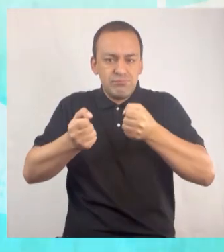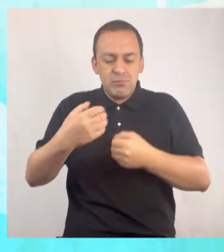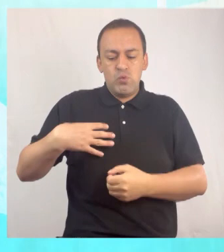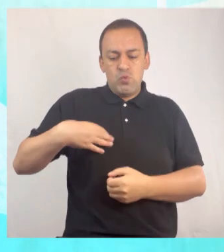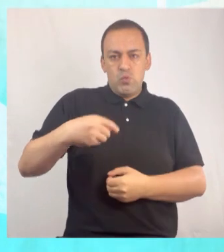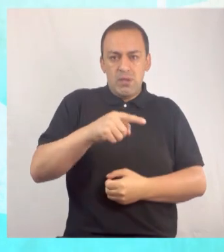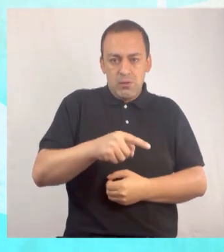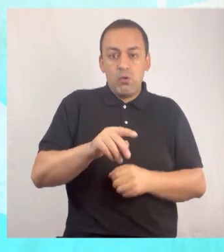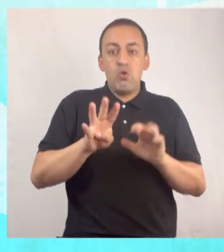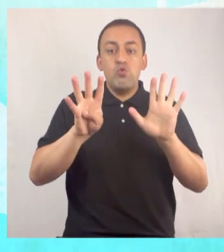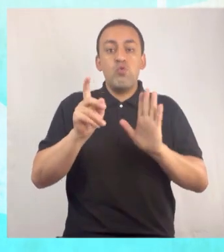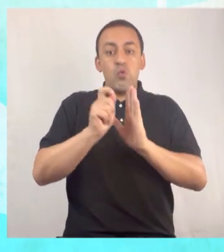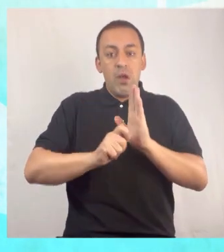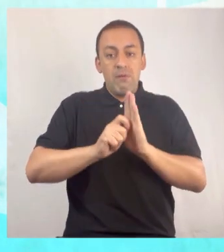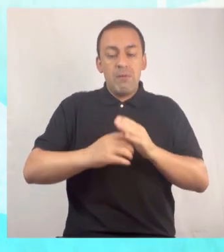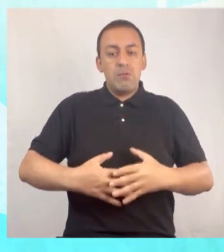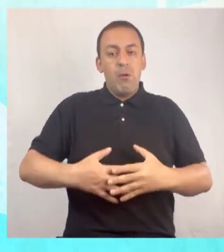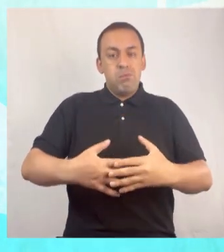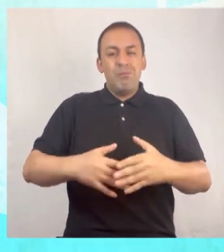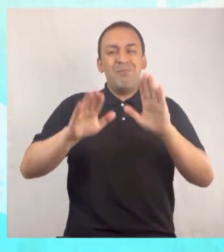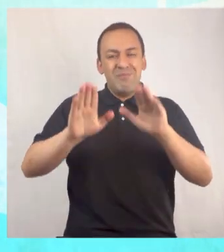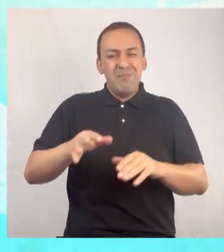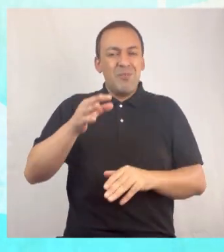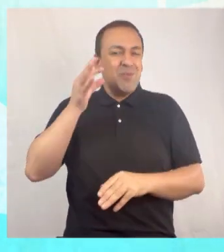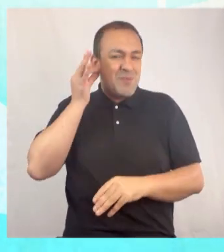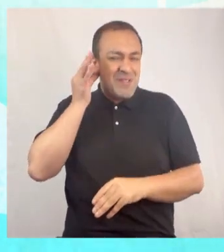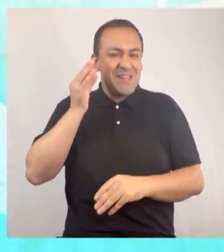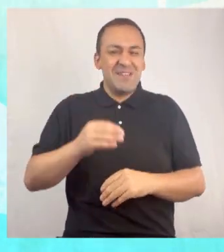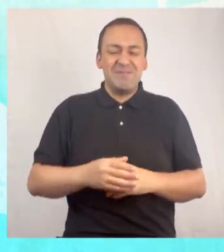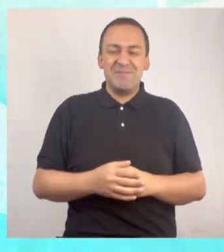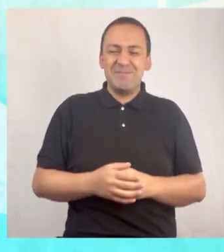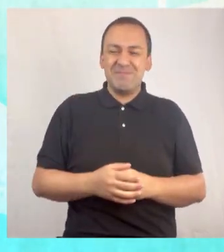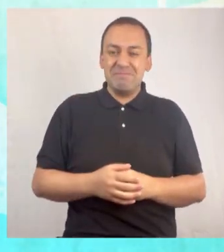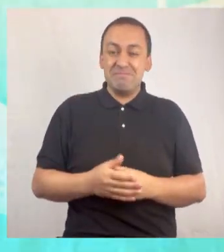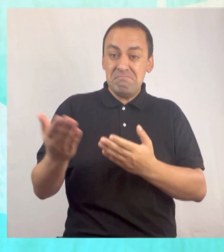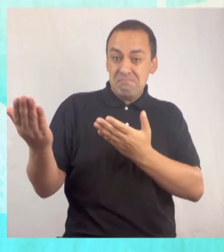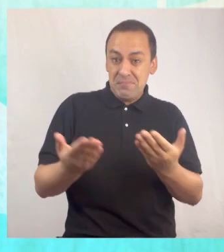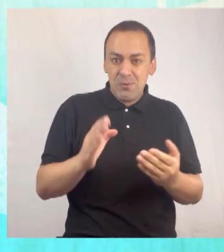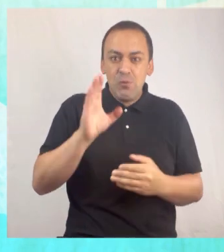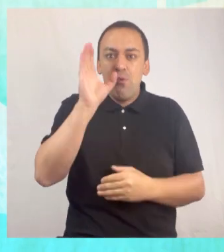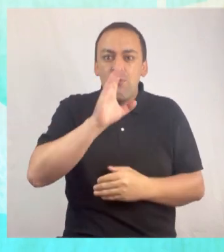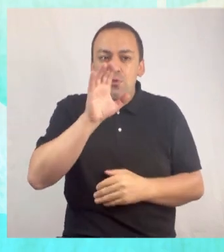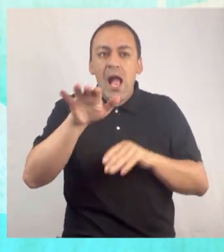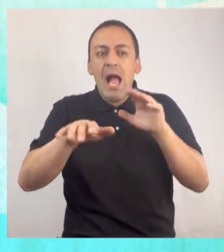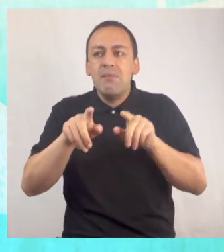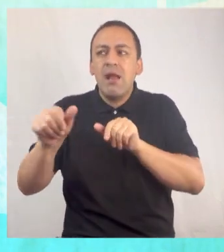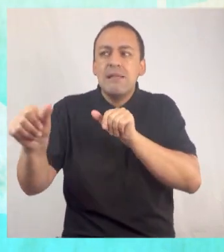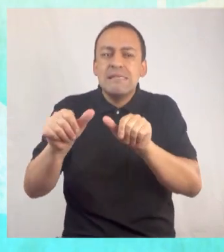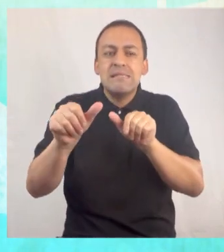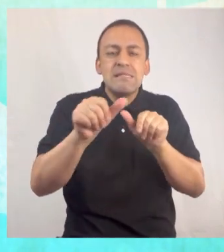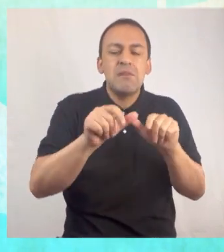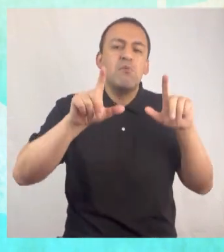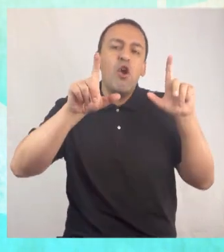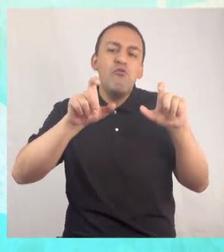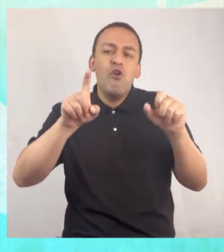mamífero y su cría es un ternero. Ella espera nueve meses por su bebé, igual que los humanos. Te invitamos a